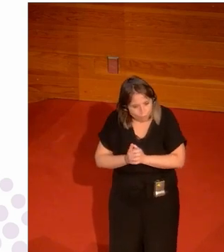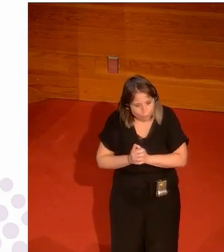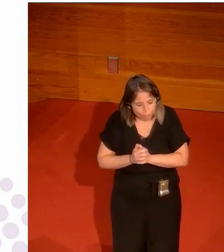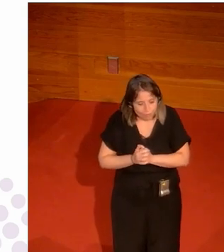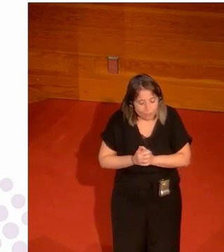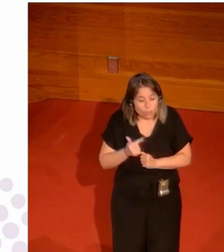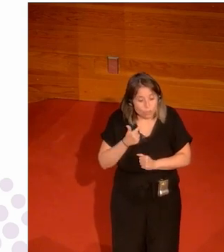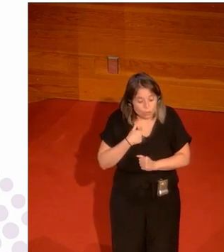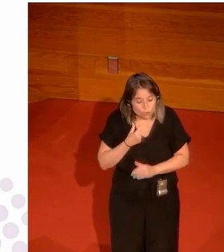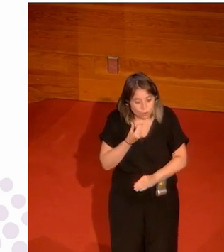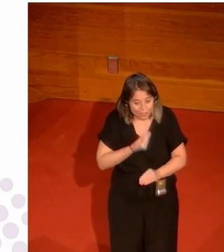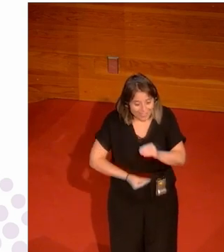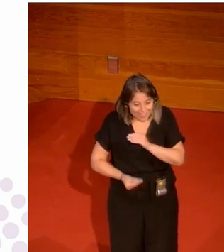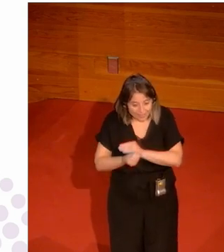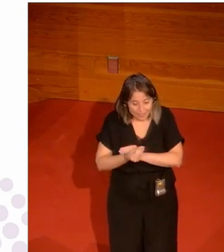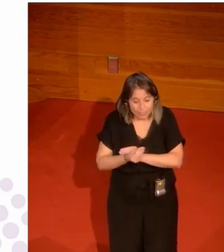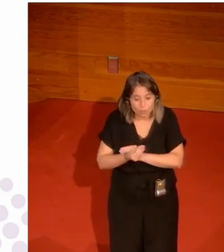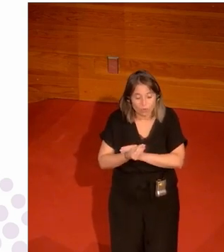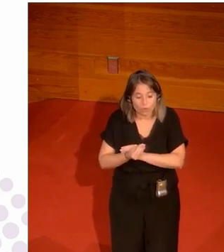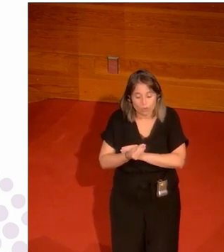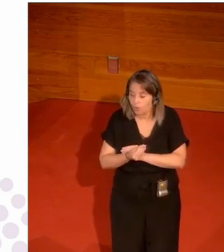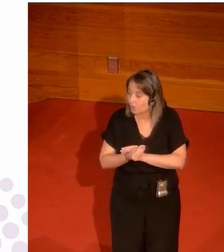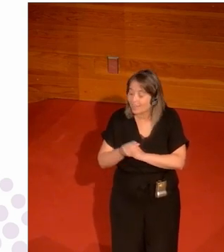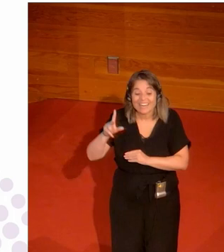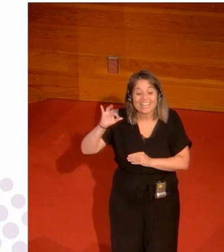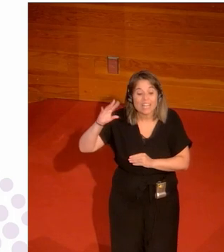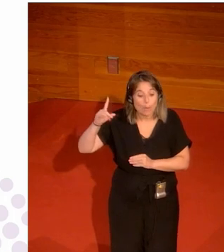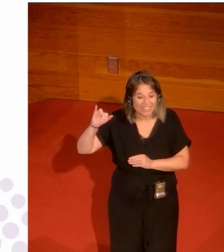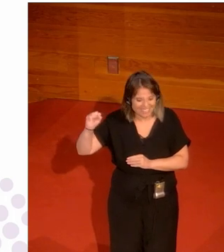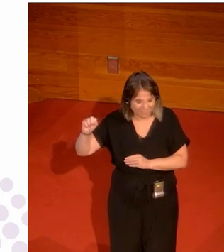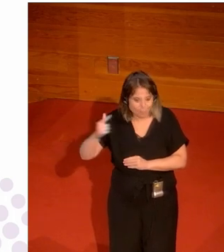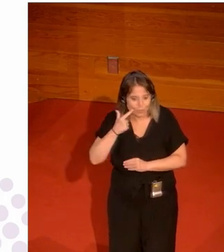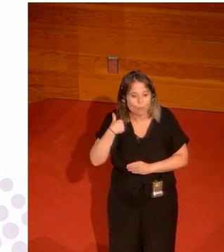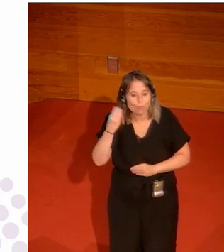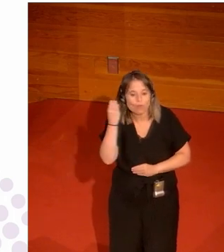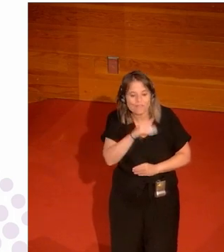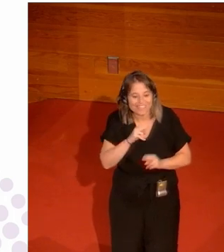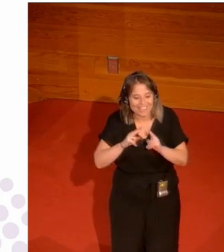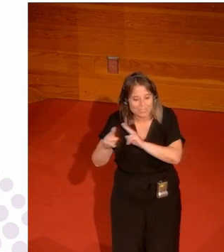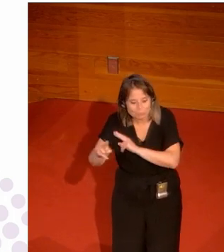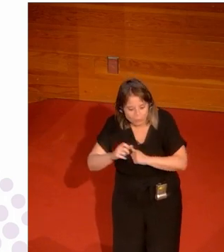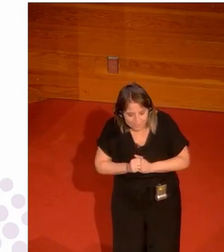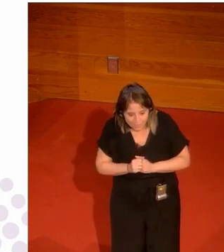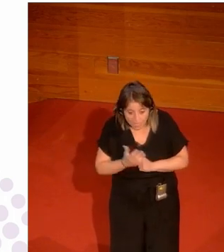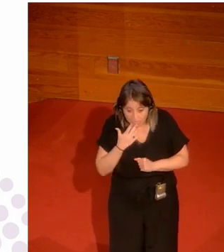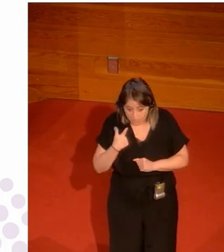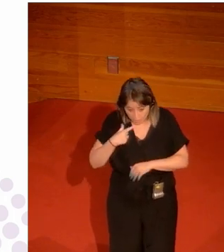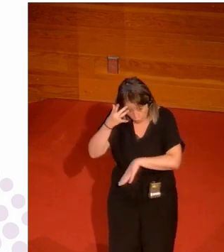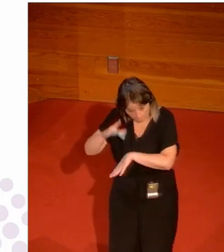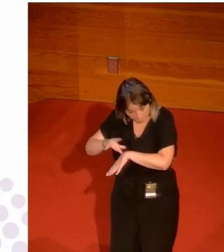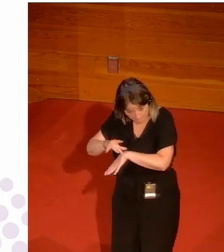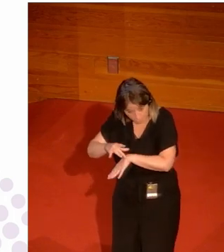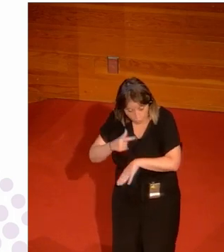yo que he nacido en Reykjavik porque soy fría digo pero a ti te parece que si yo hubiera querido ser médico hubiera estado